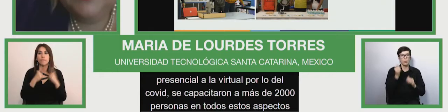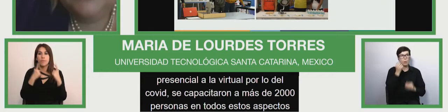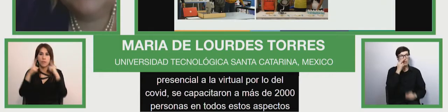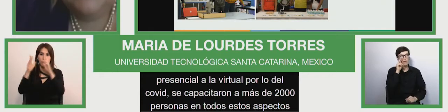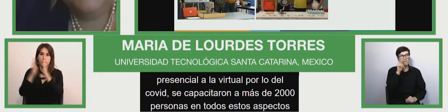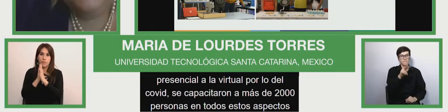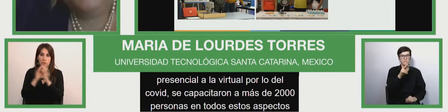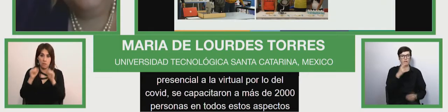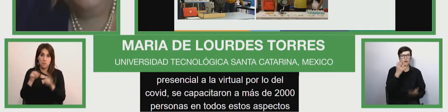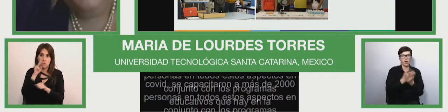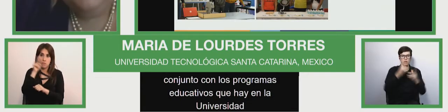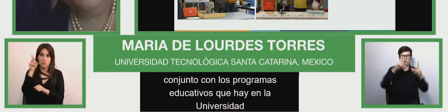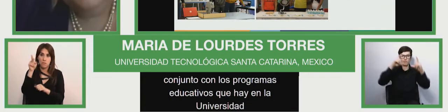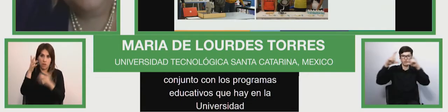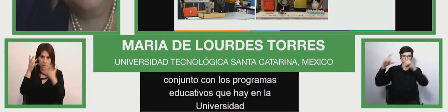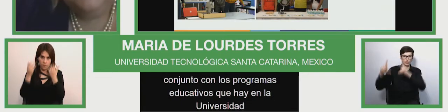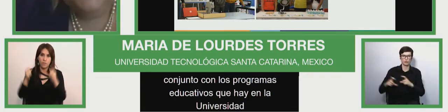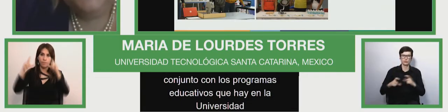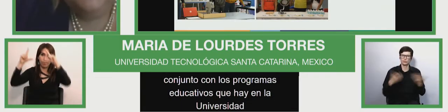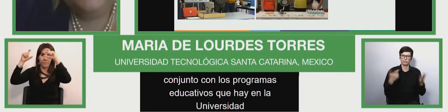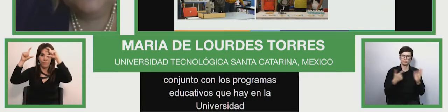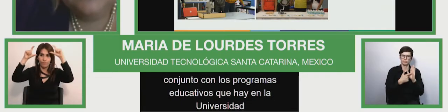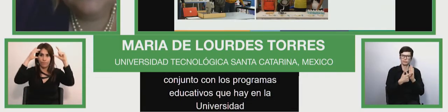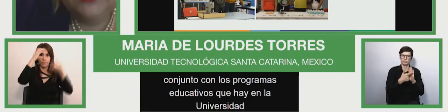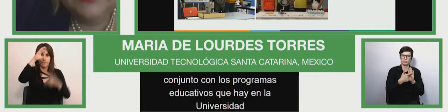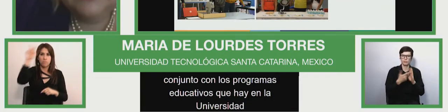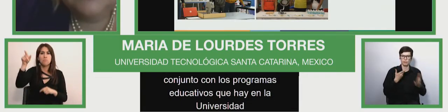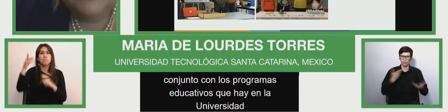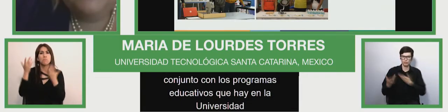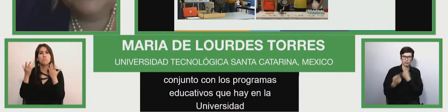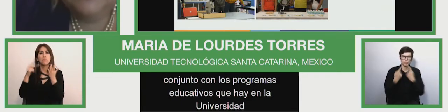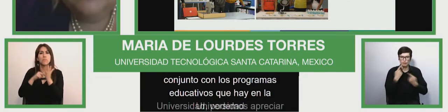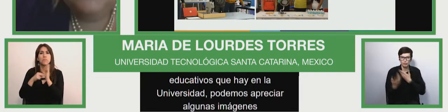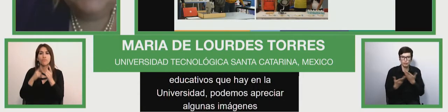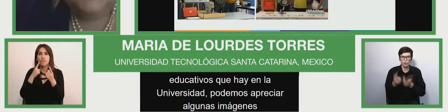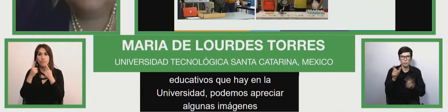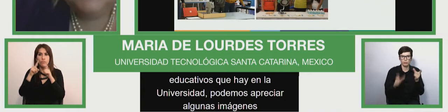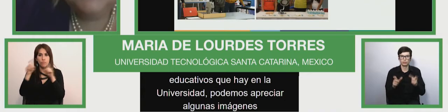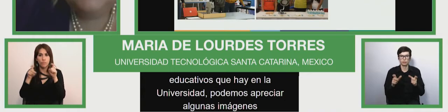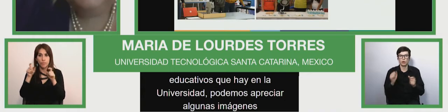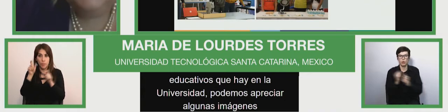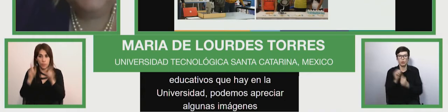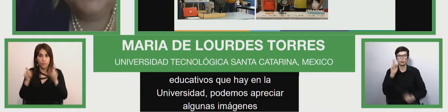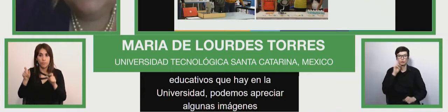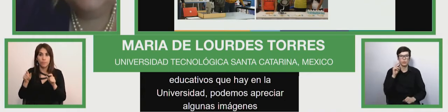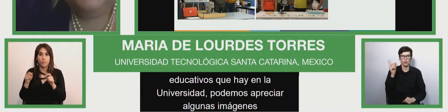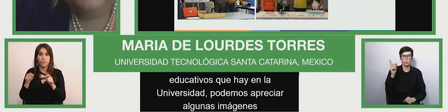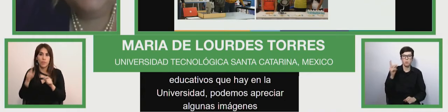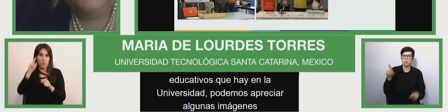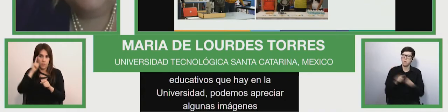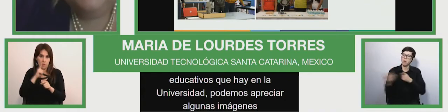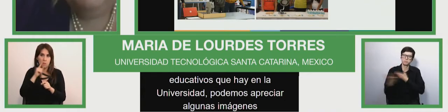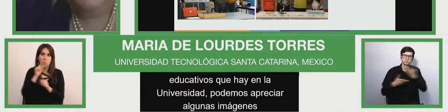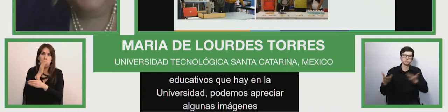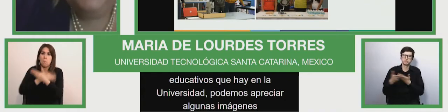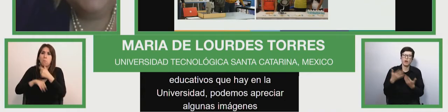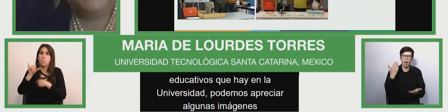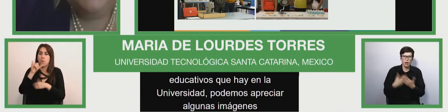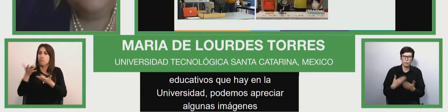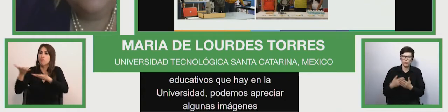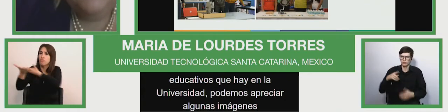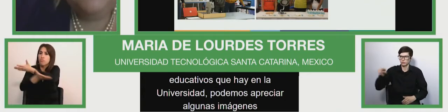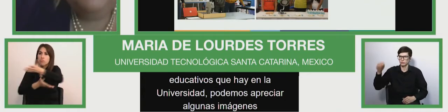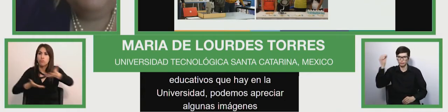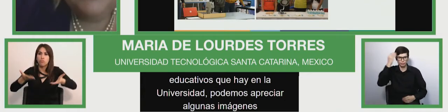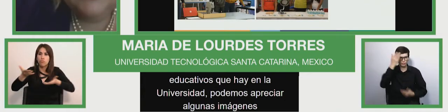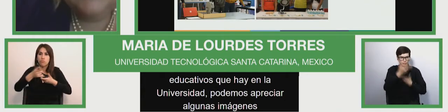imágenes en donde están interactuando personas con y sin discapacidad aprovechándose de todas las bondades y la metodología